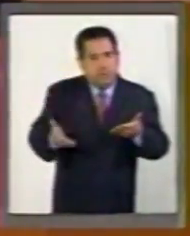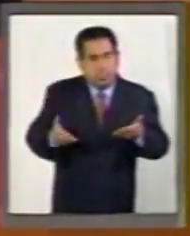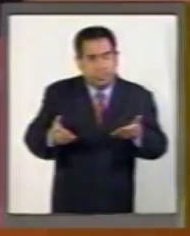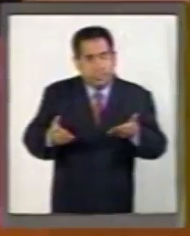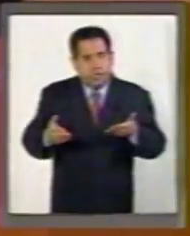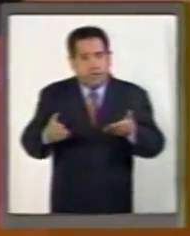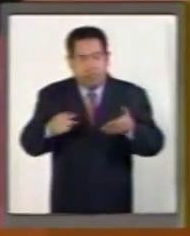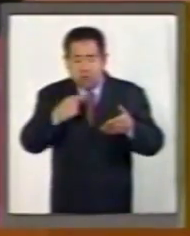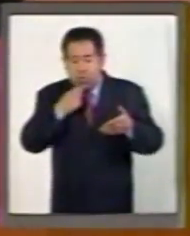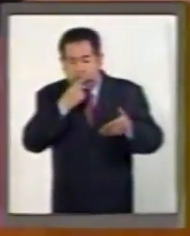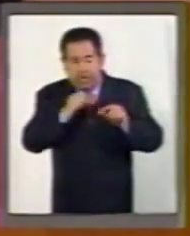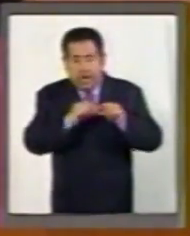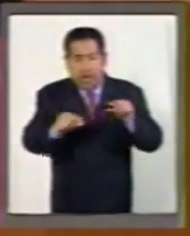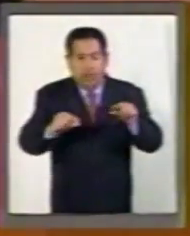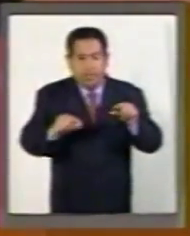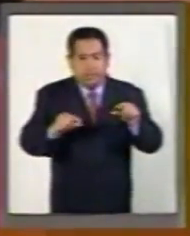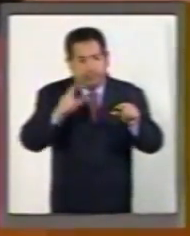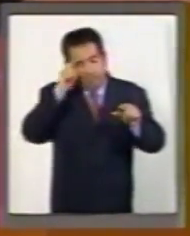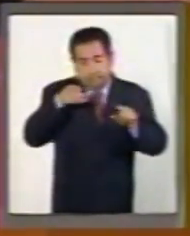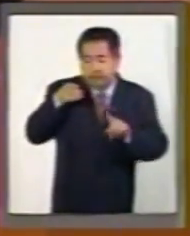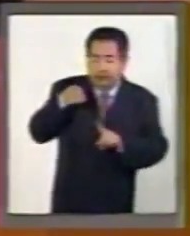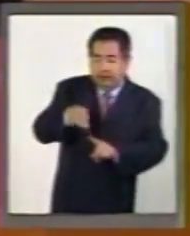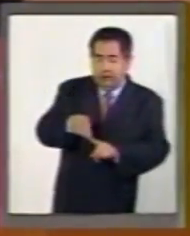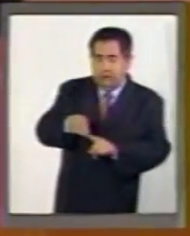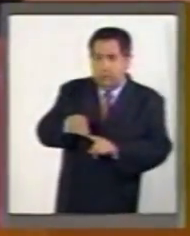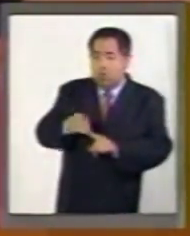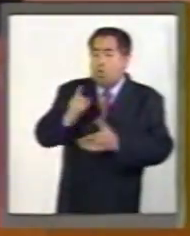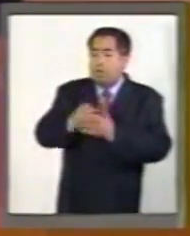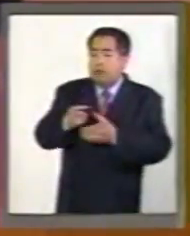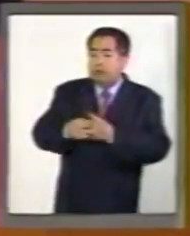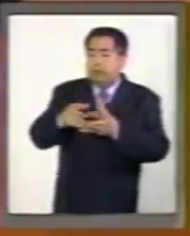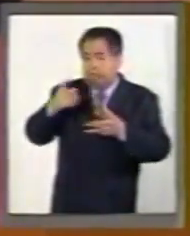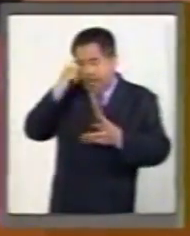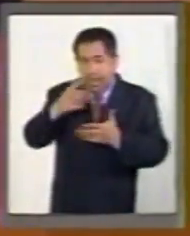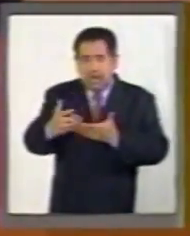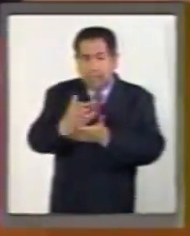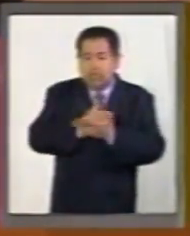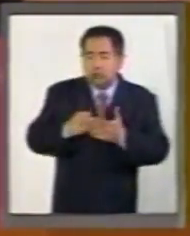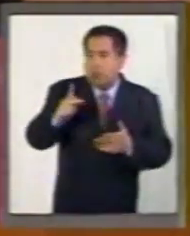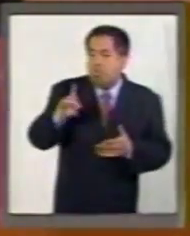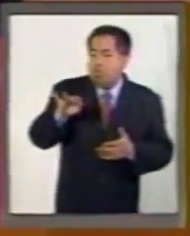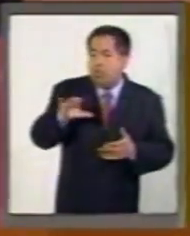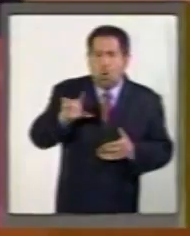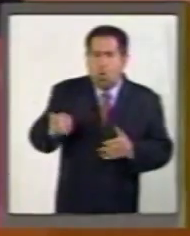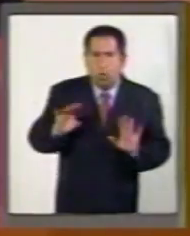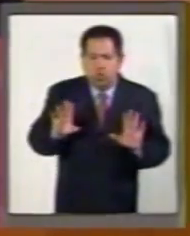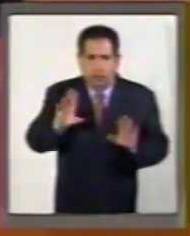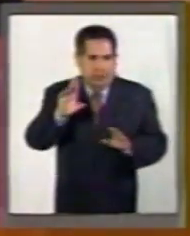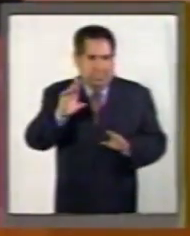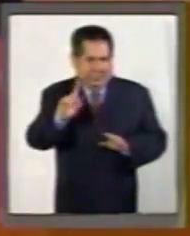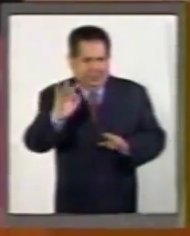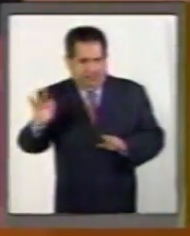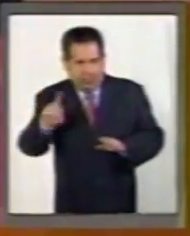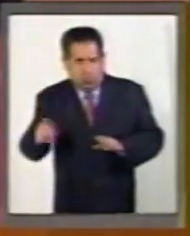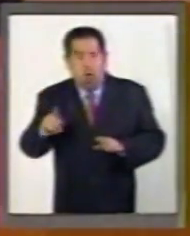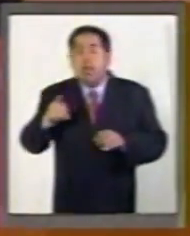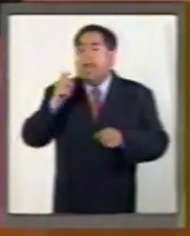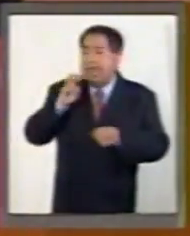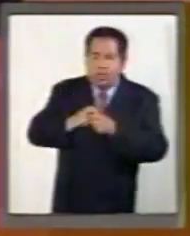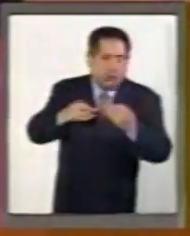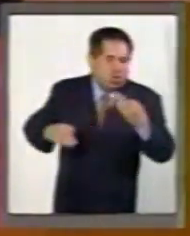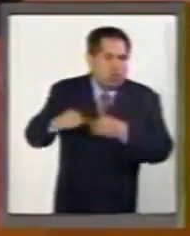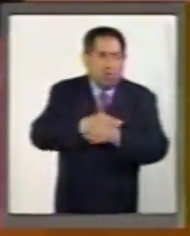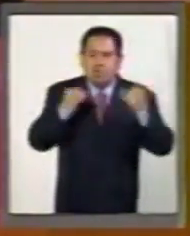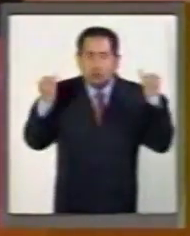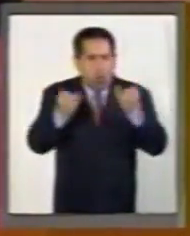de decir, producir directamente un incremento a sus ingresos públicos, que en el caso del DF es en todos los casos